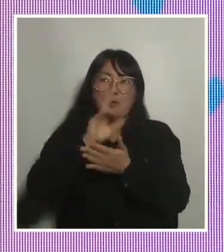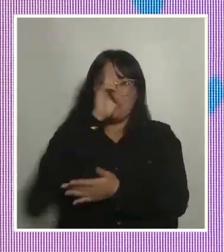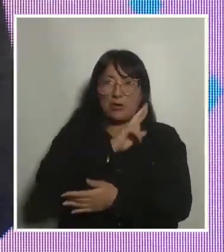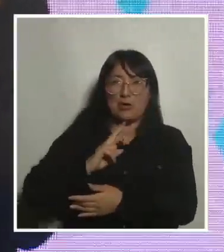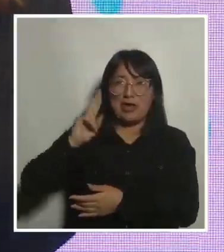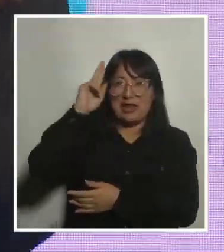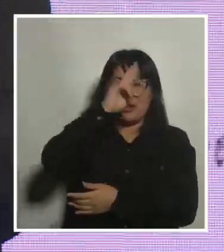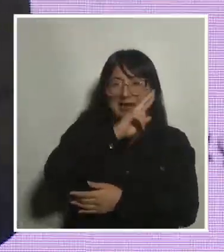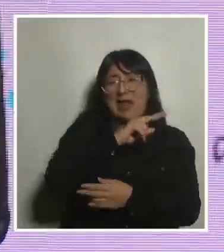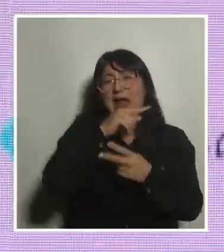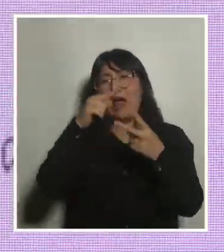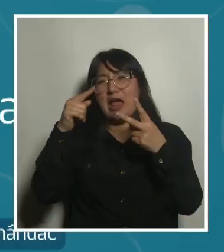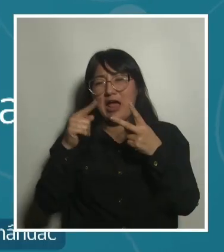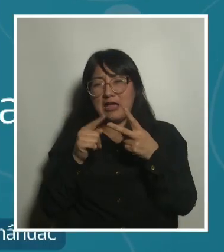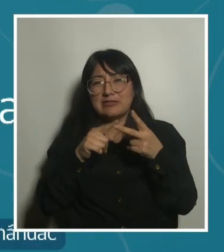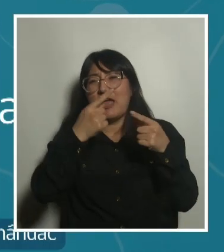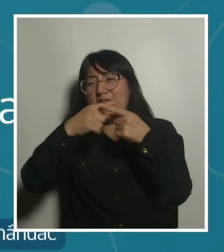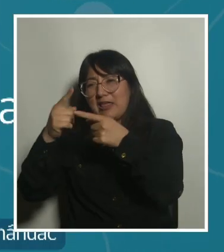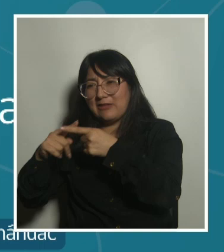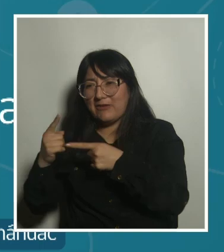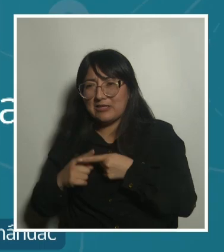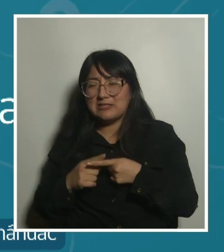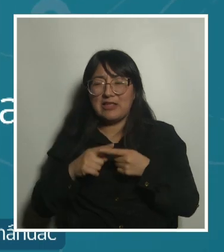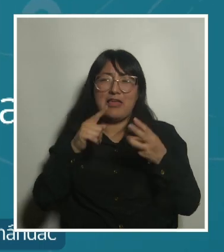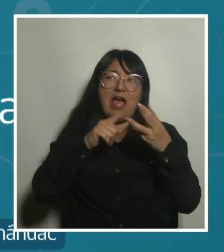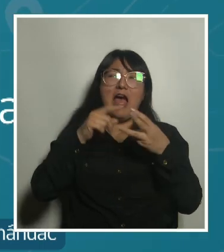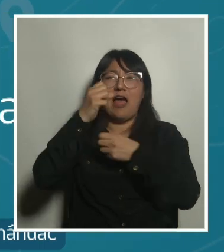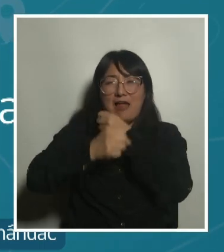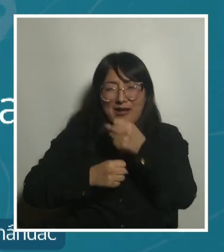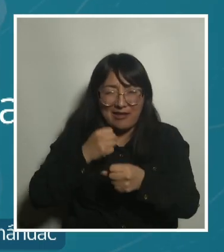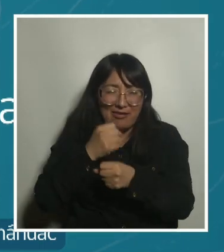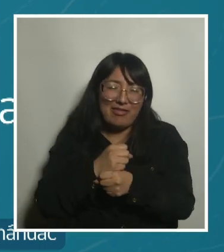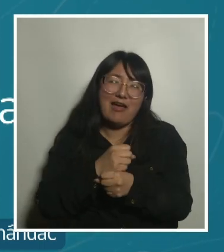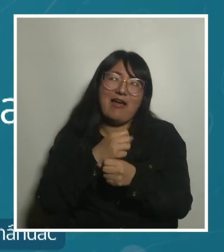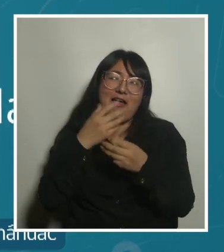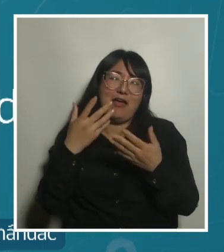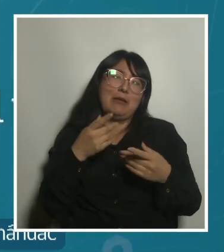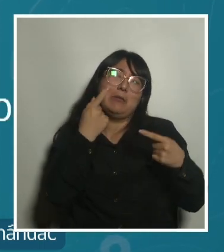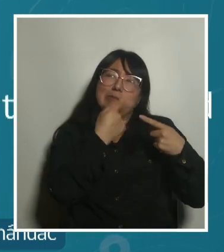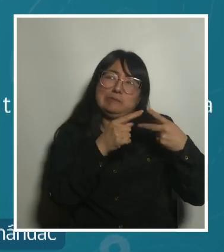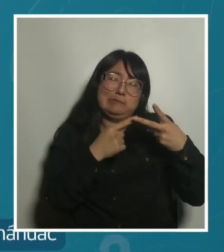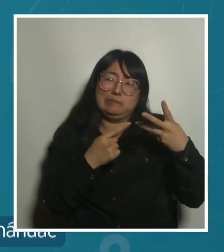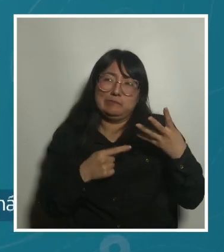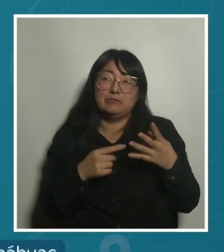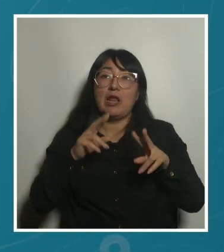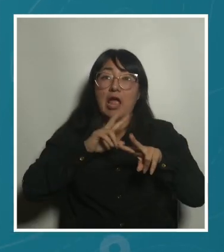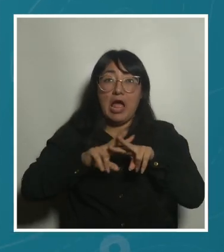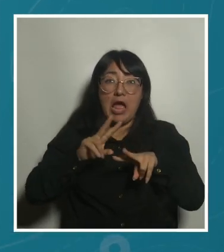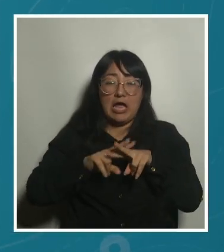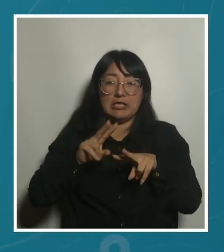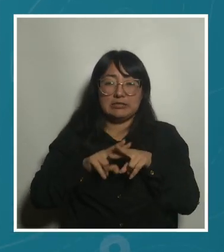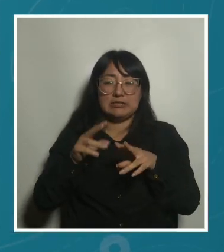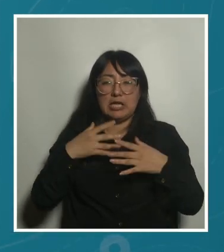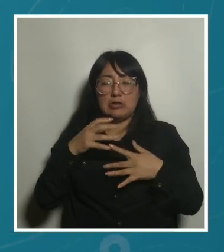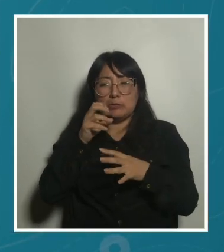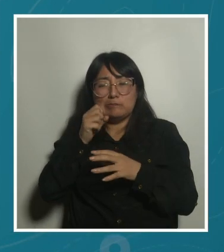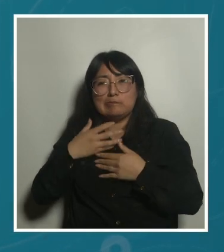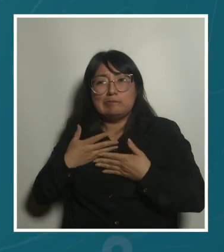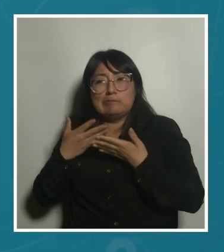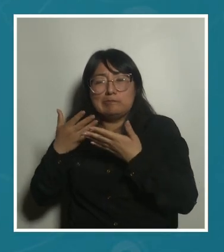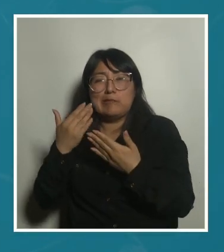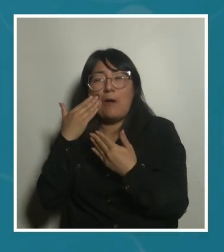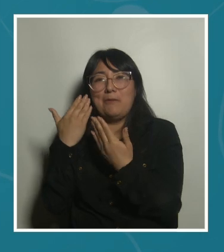la etnicidad, la diversidad funcional, la edad, etc., generando opresiones y privilegios.